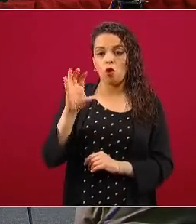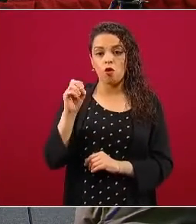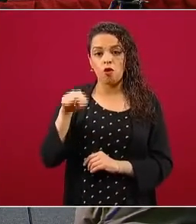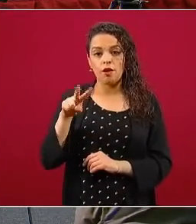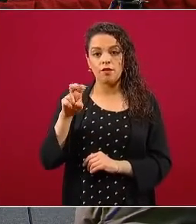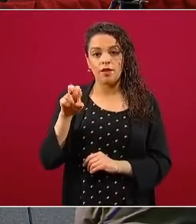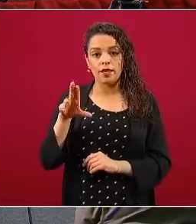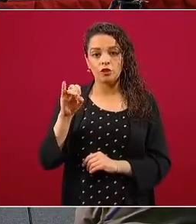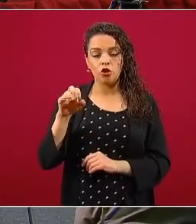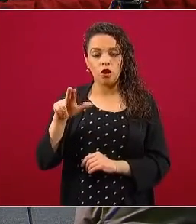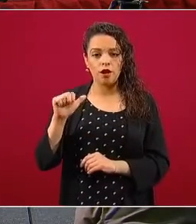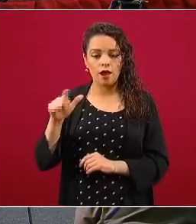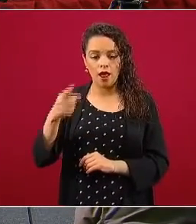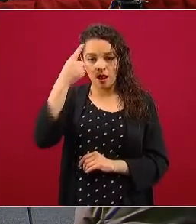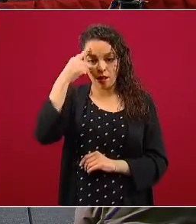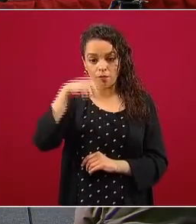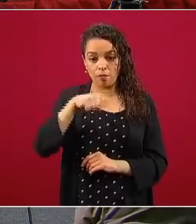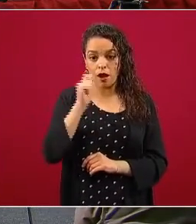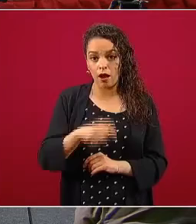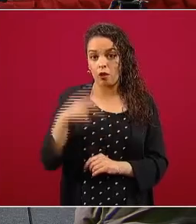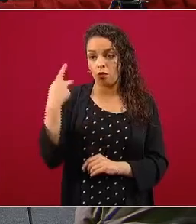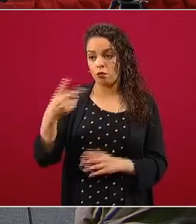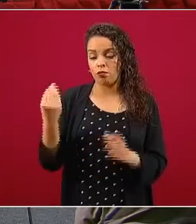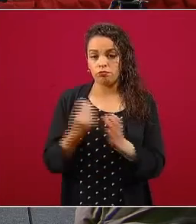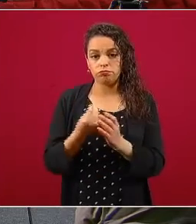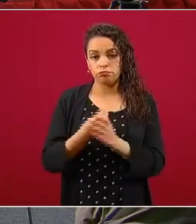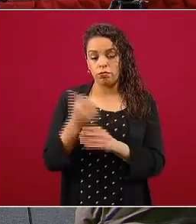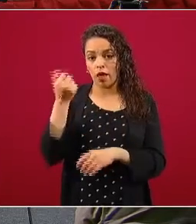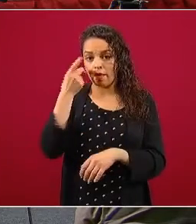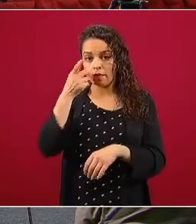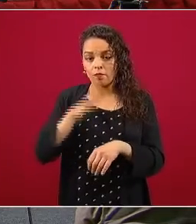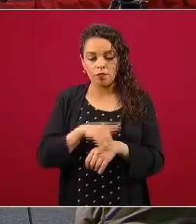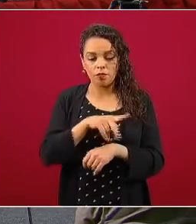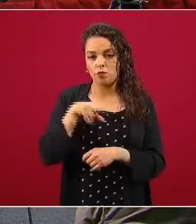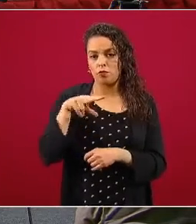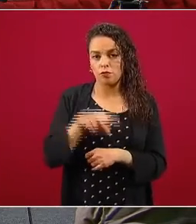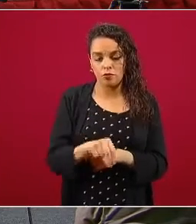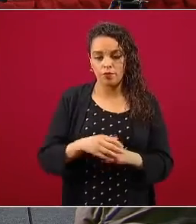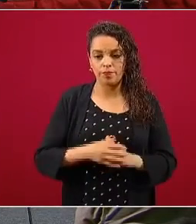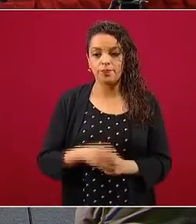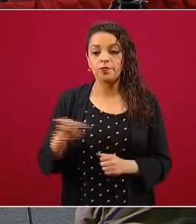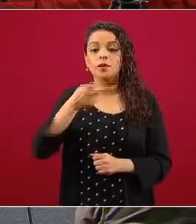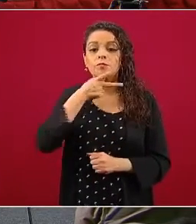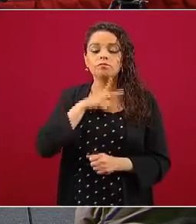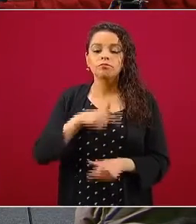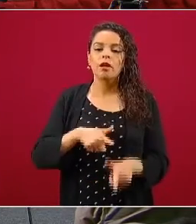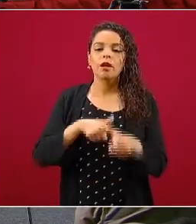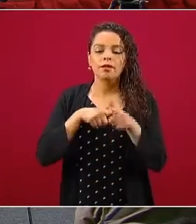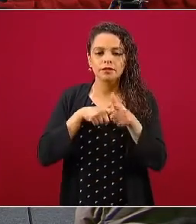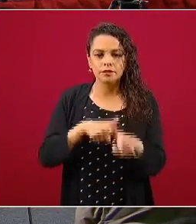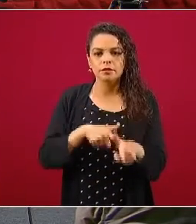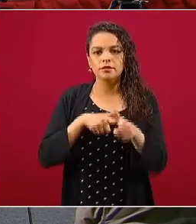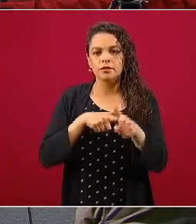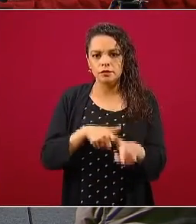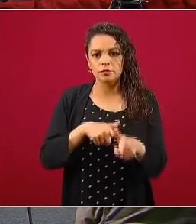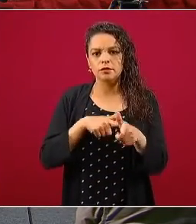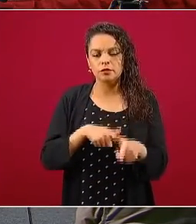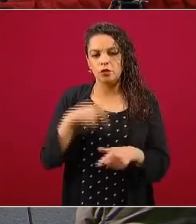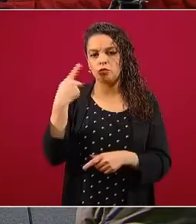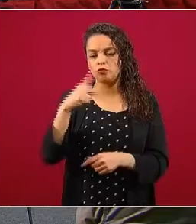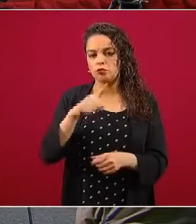de perforarse en esta administración. Petróleos Mexicanos continúa la estrategia de explorar y explotar yacimientos